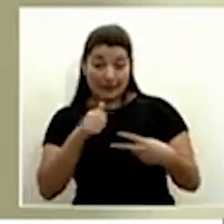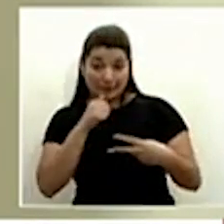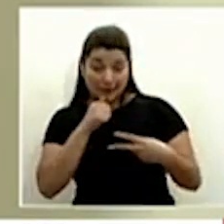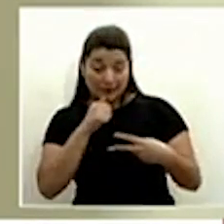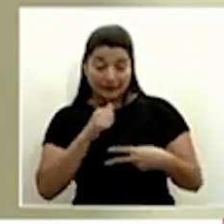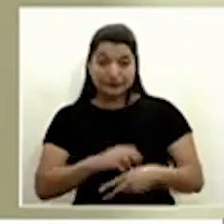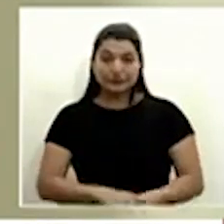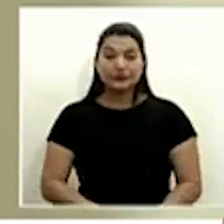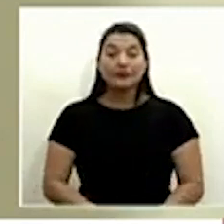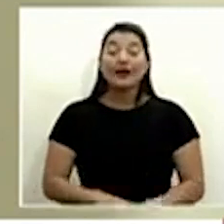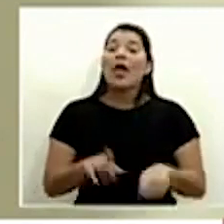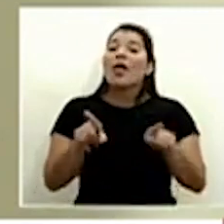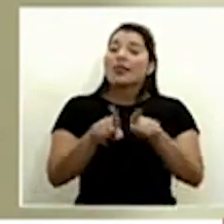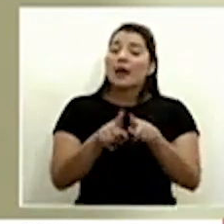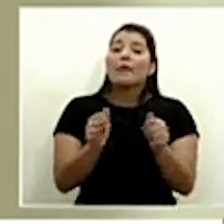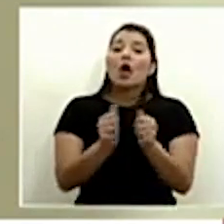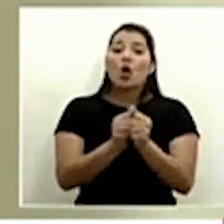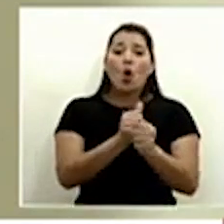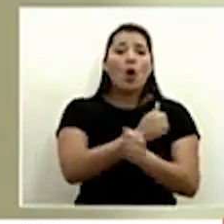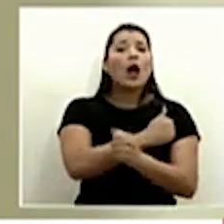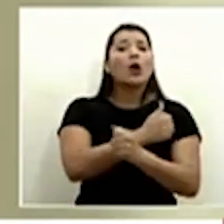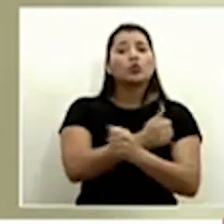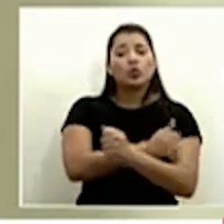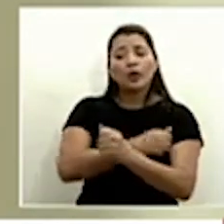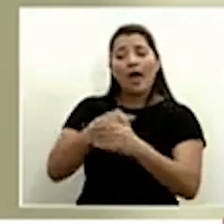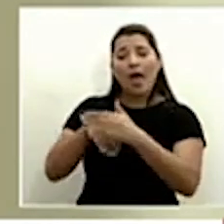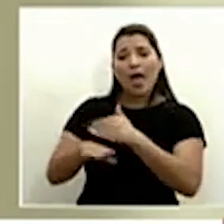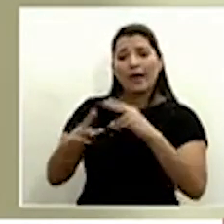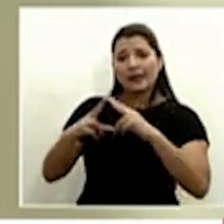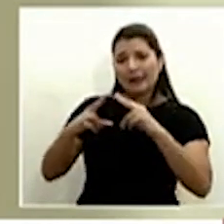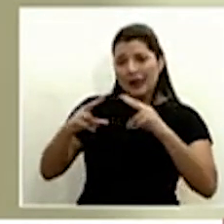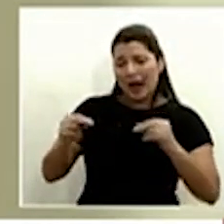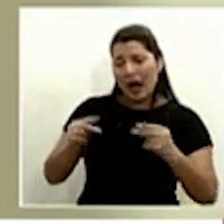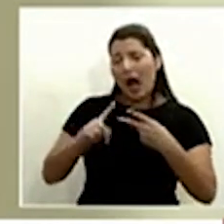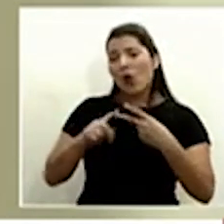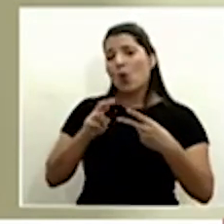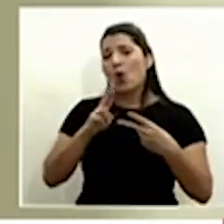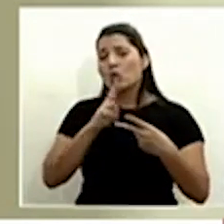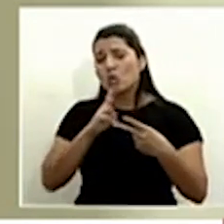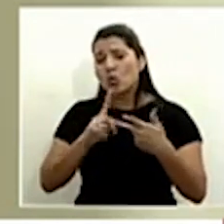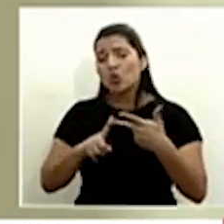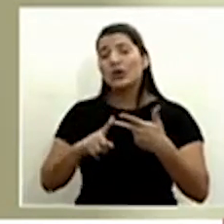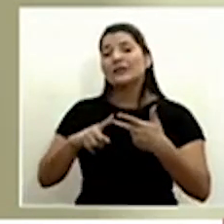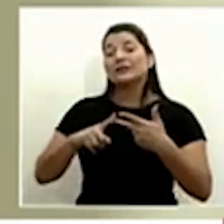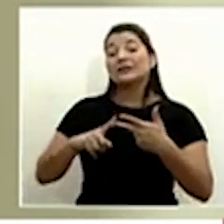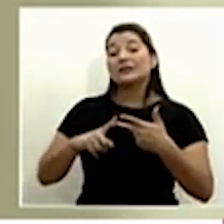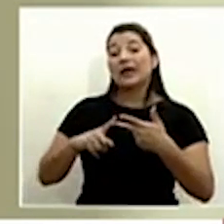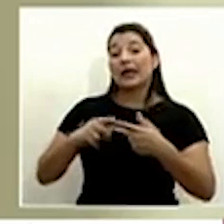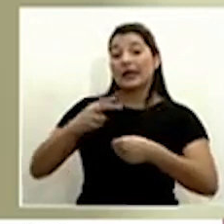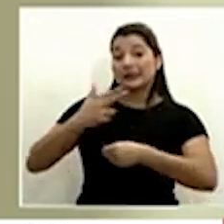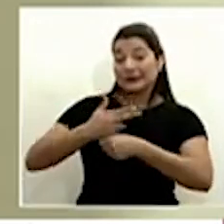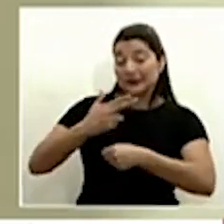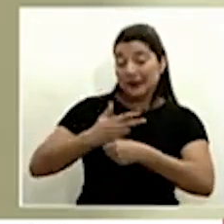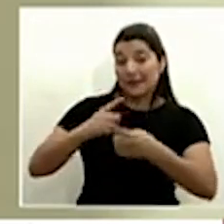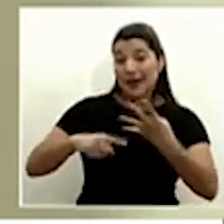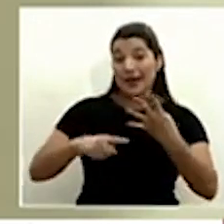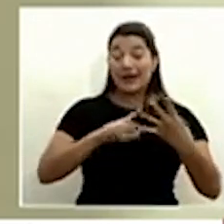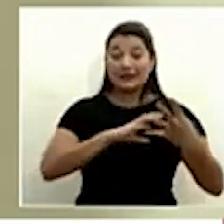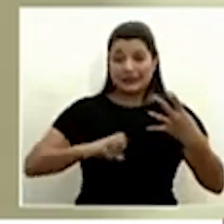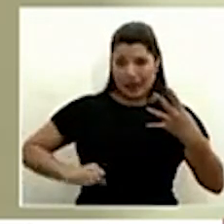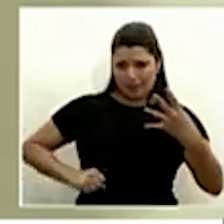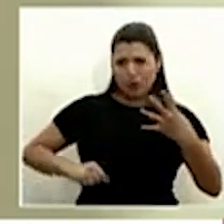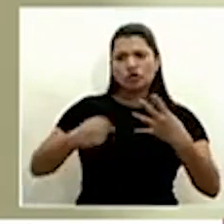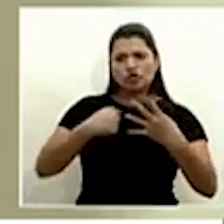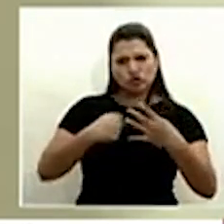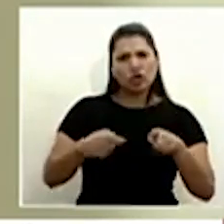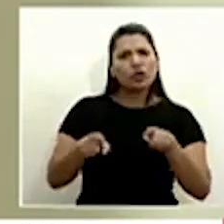También con las autoridades de Nicaragua, de Honduras, de Guatemala y de El Salvador he estado en contacto no